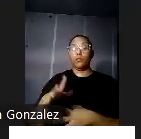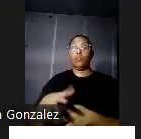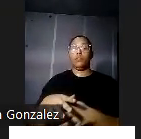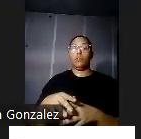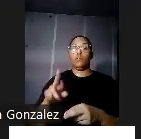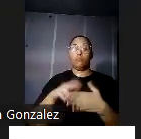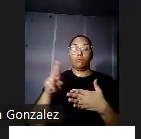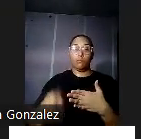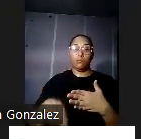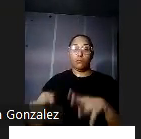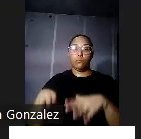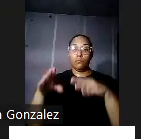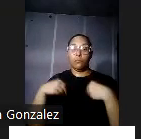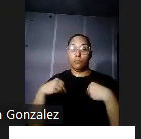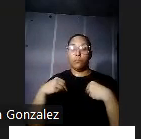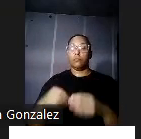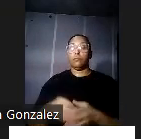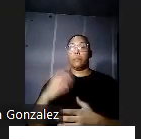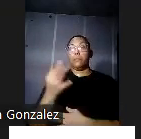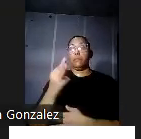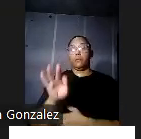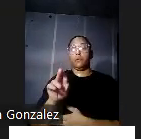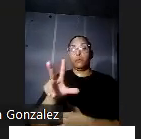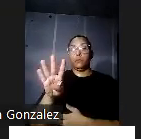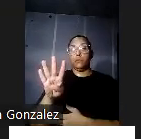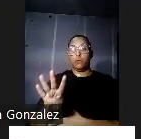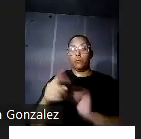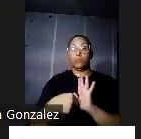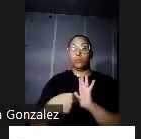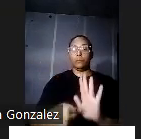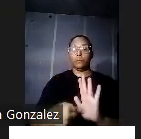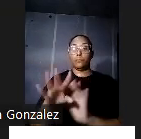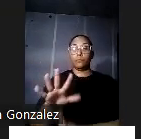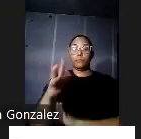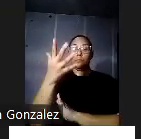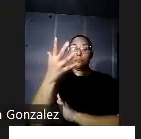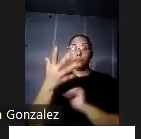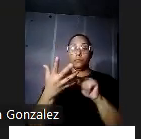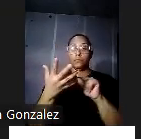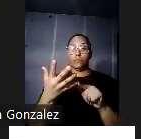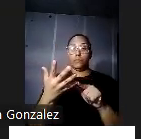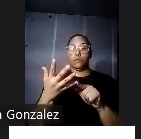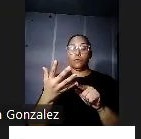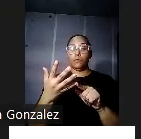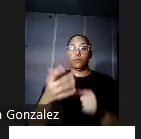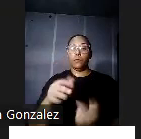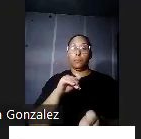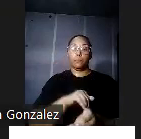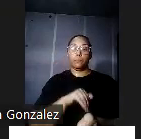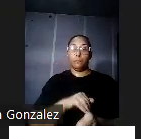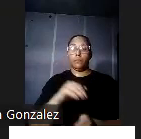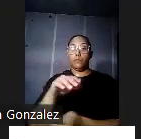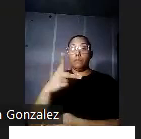15 de marzo de 1934 presentó al quinto congreso médico panamericano que se llevó a cabo en San Juan